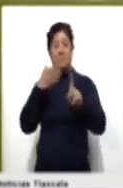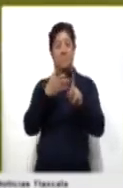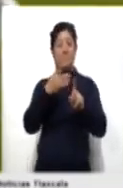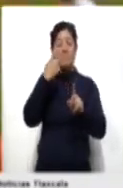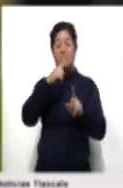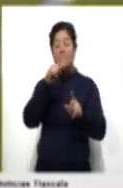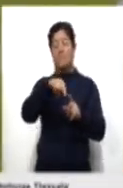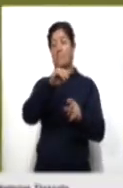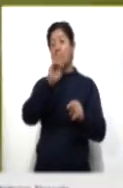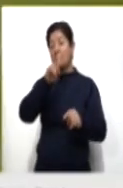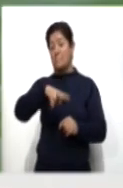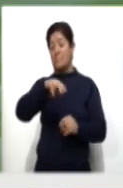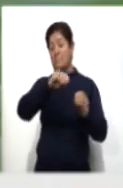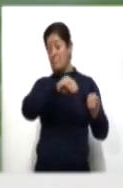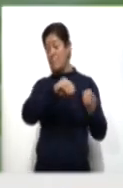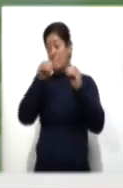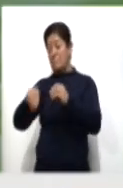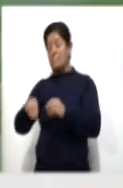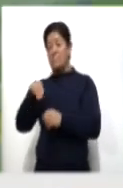Miami?